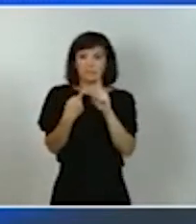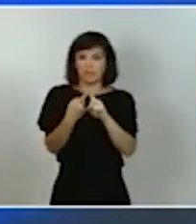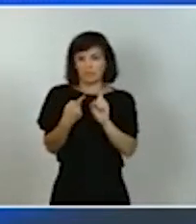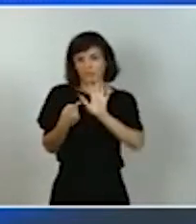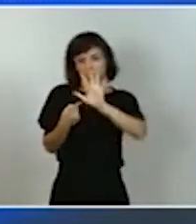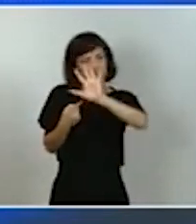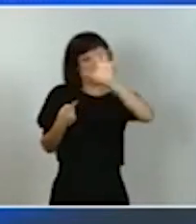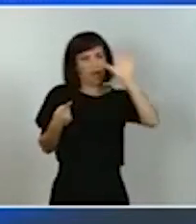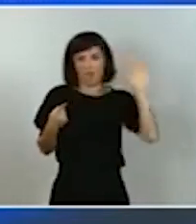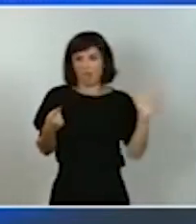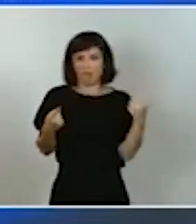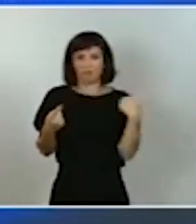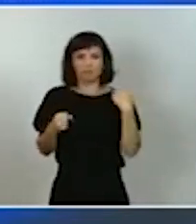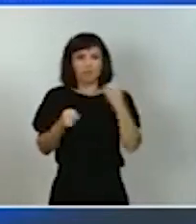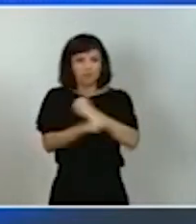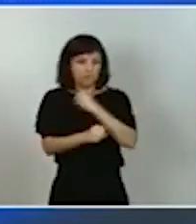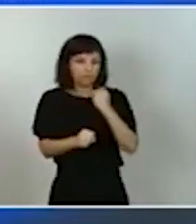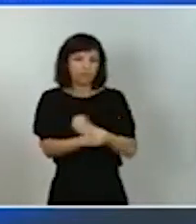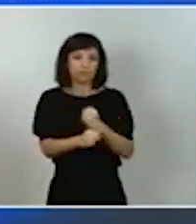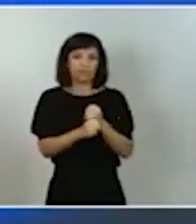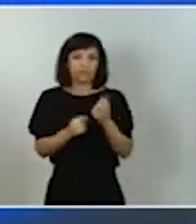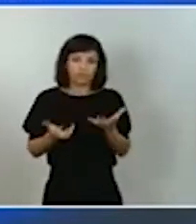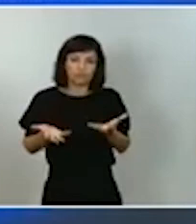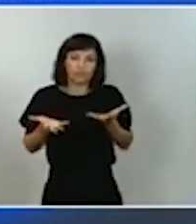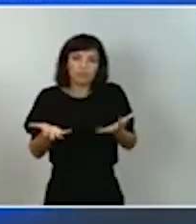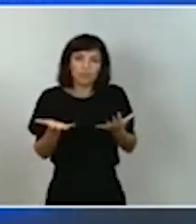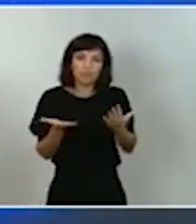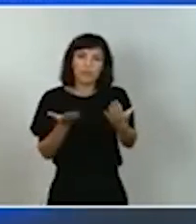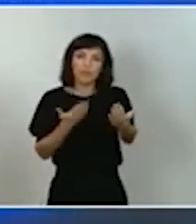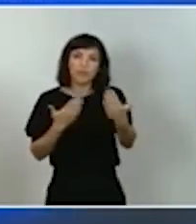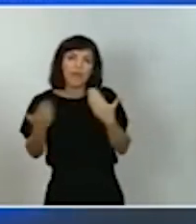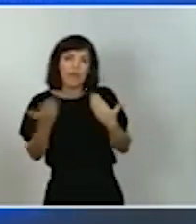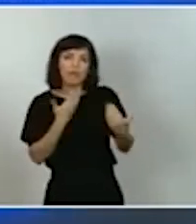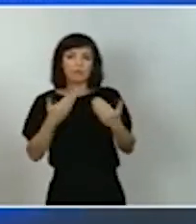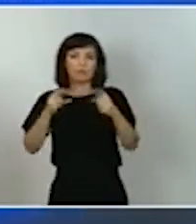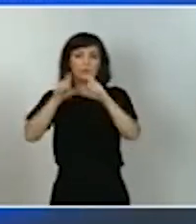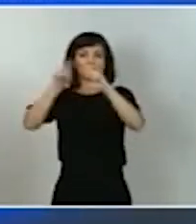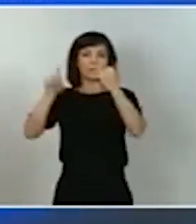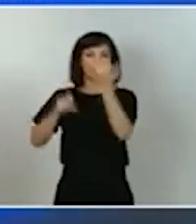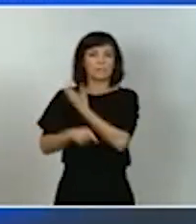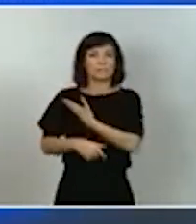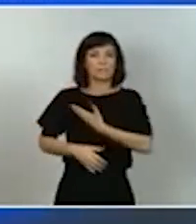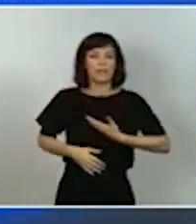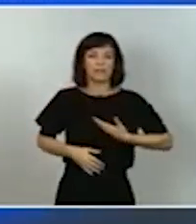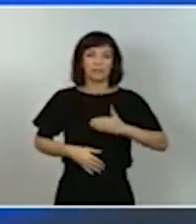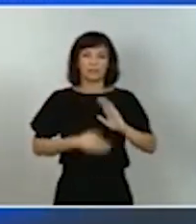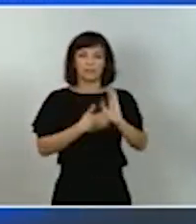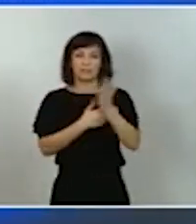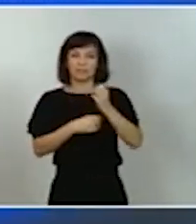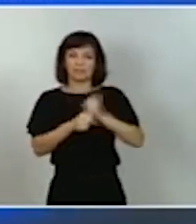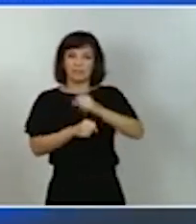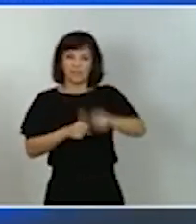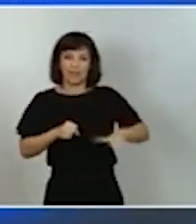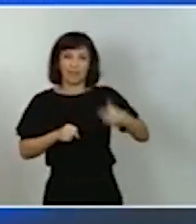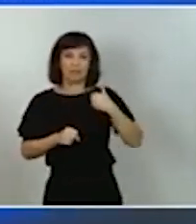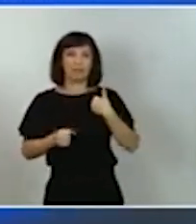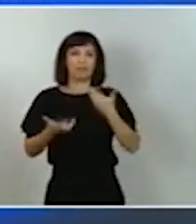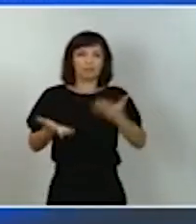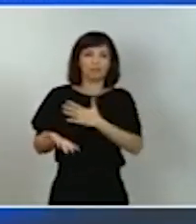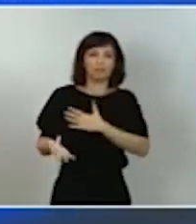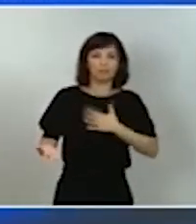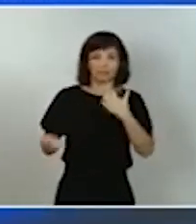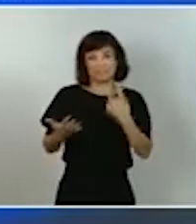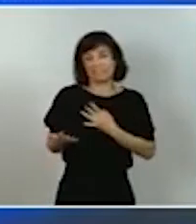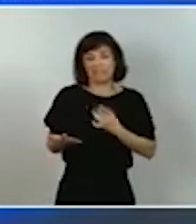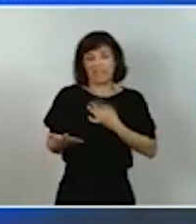la predisposición al diálogo de los empresarios y de los representantes de los trabajadores y trabajadoras de los sindicatos en